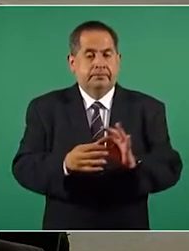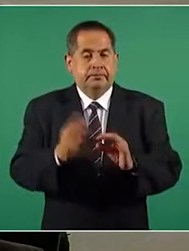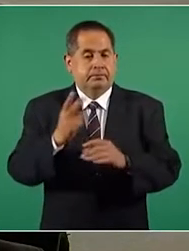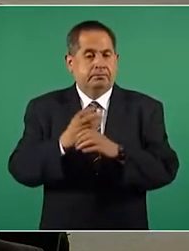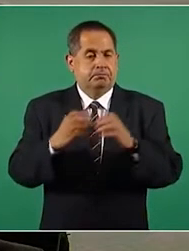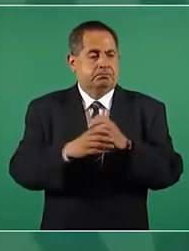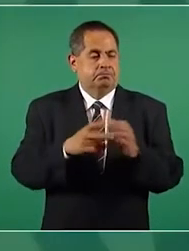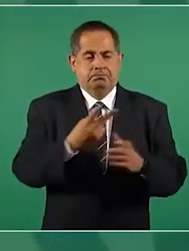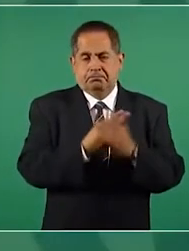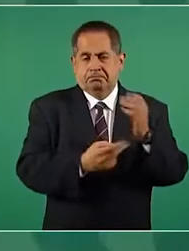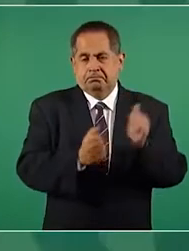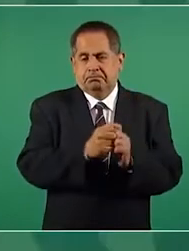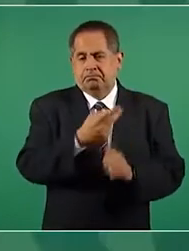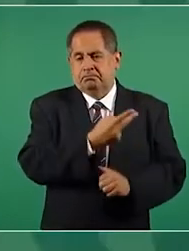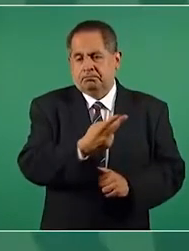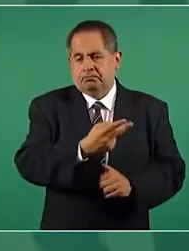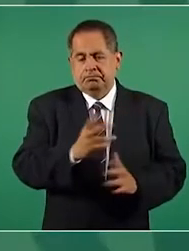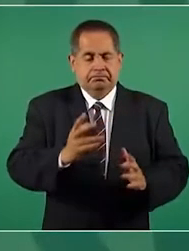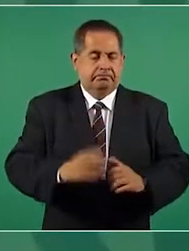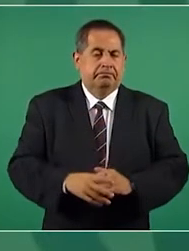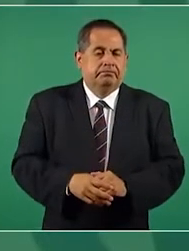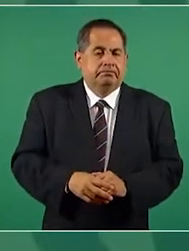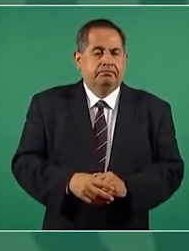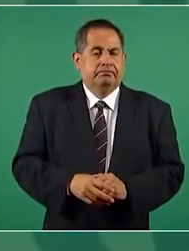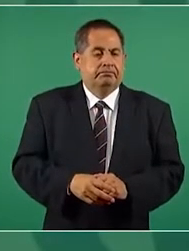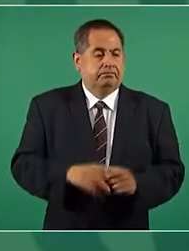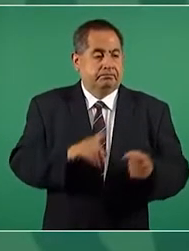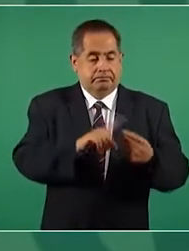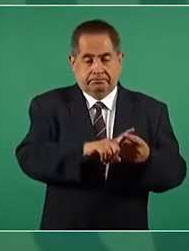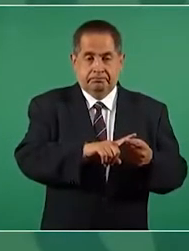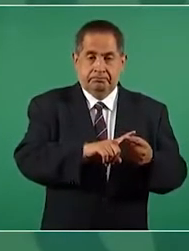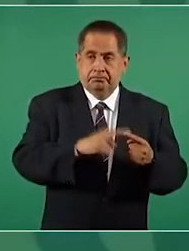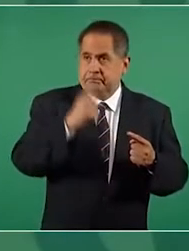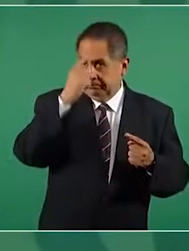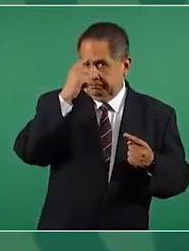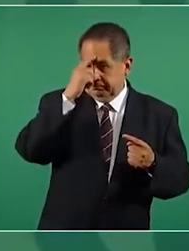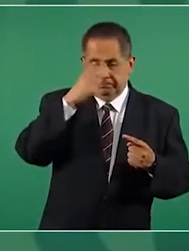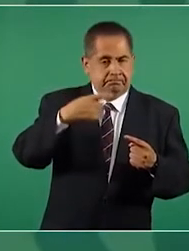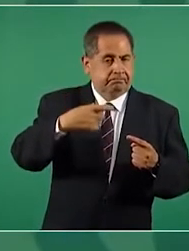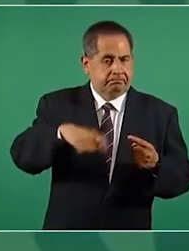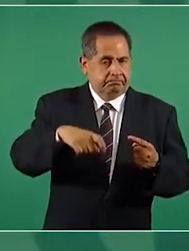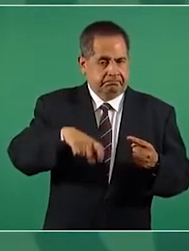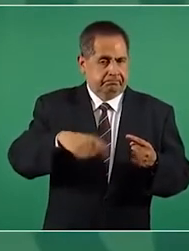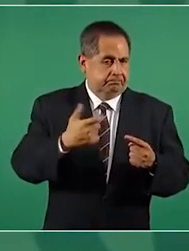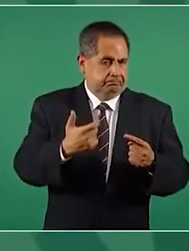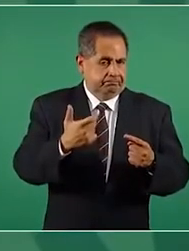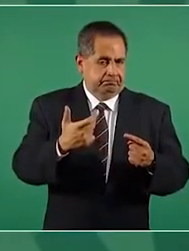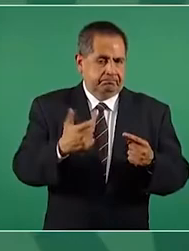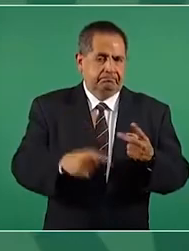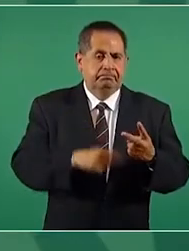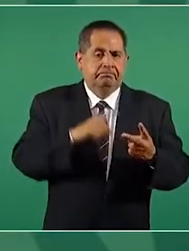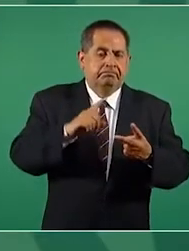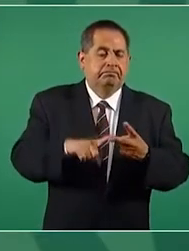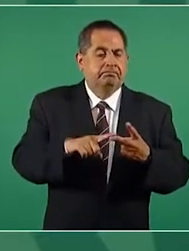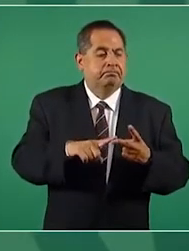el dinero y